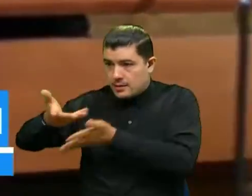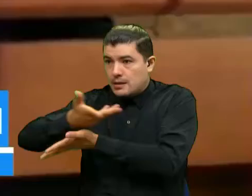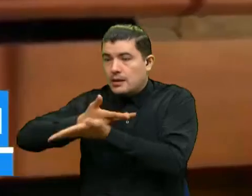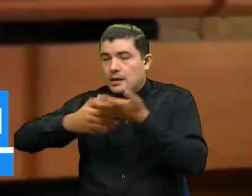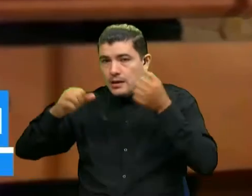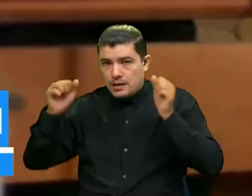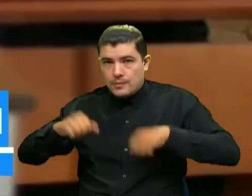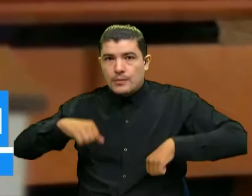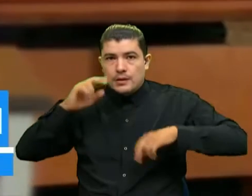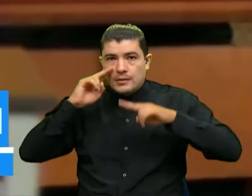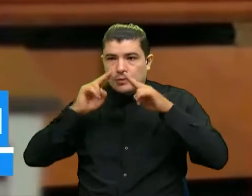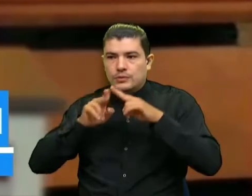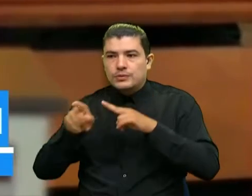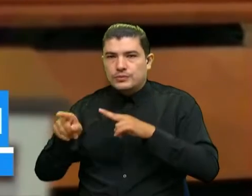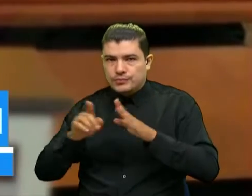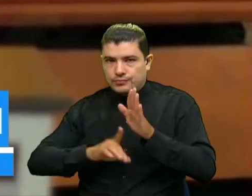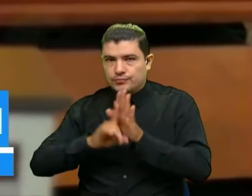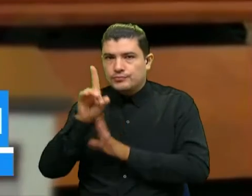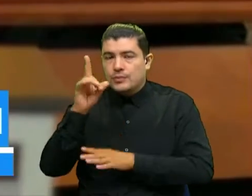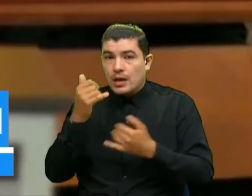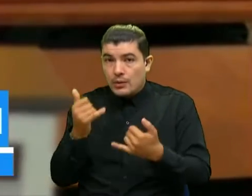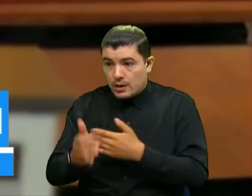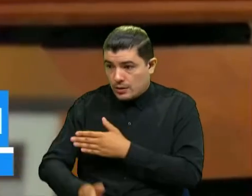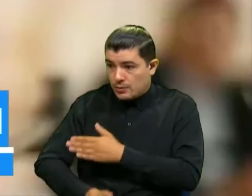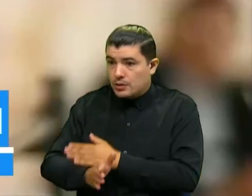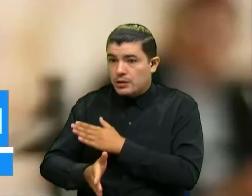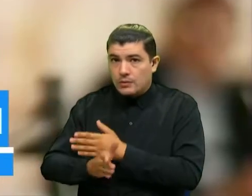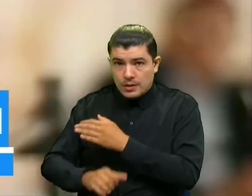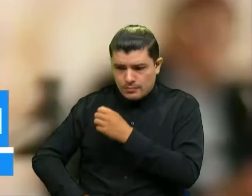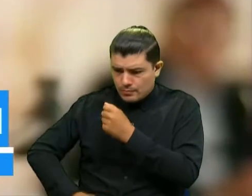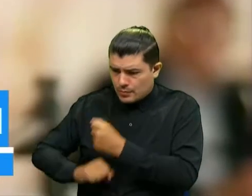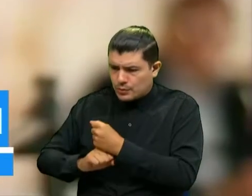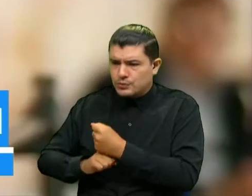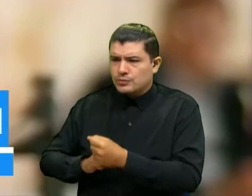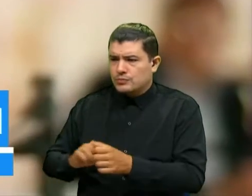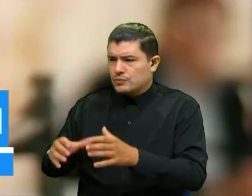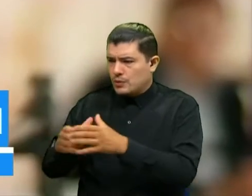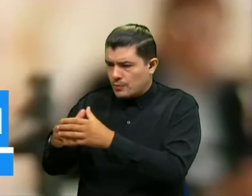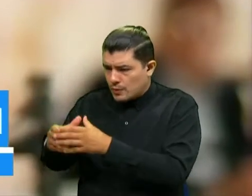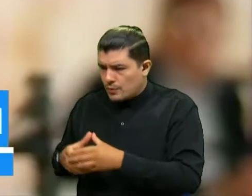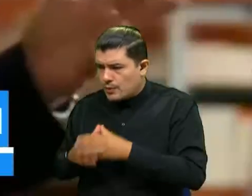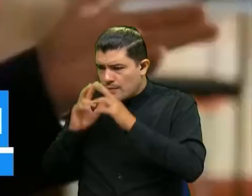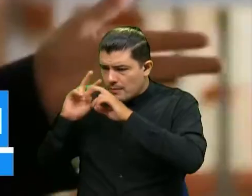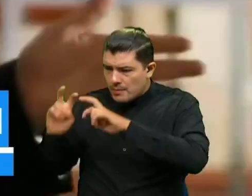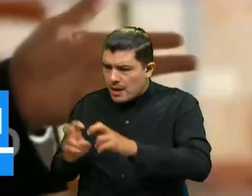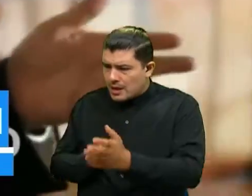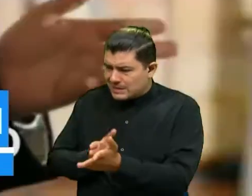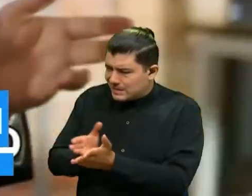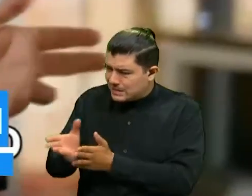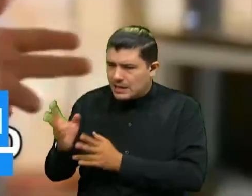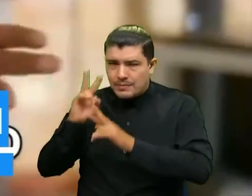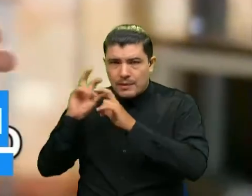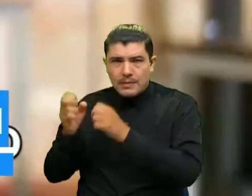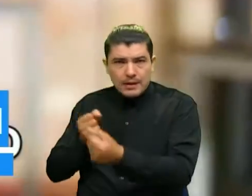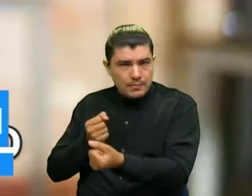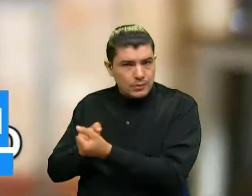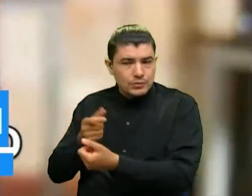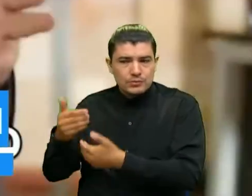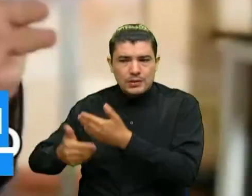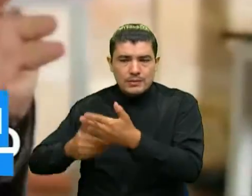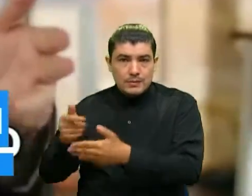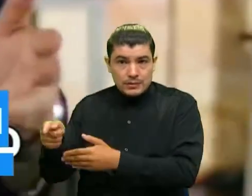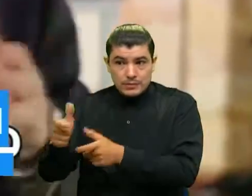producción entonces un trabajo continuar el trabajo de apoyo que hemos tenido a nuestros semilleros a nuestros jóvenes egresados a nuestros jóvenes